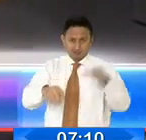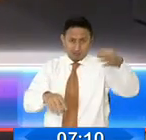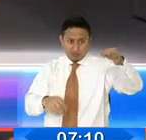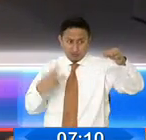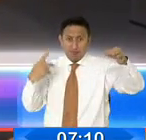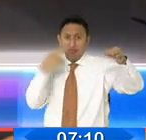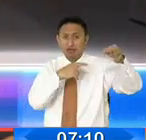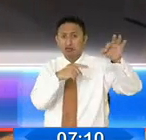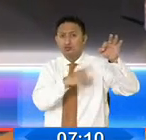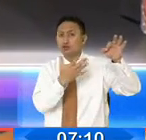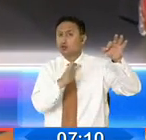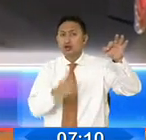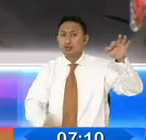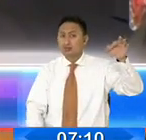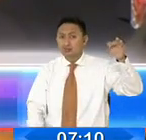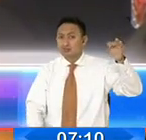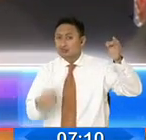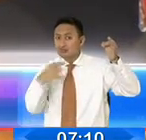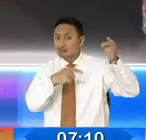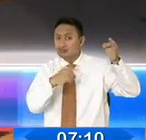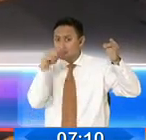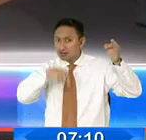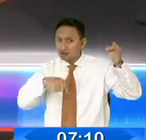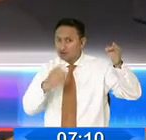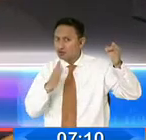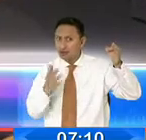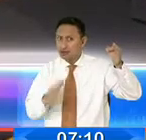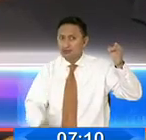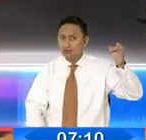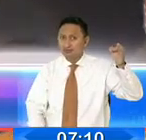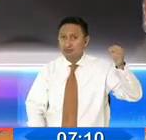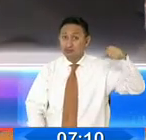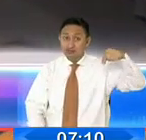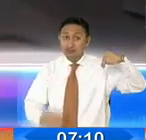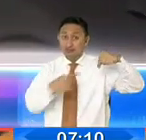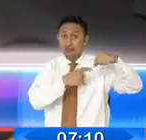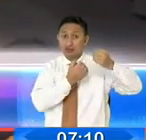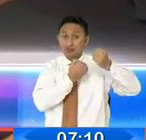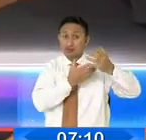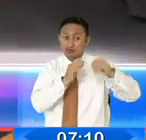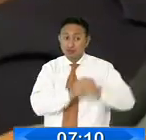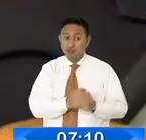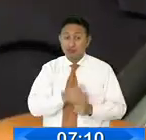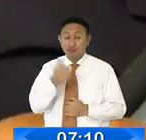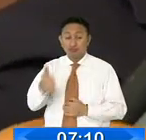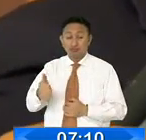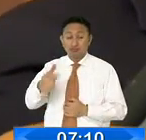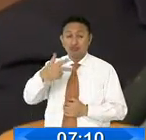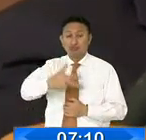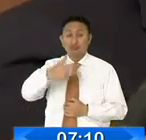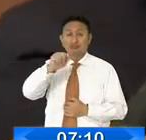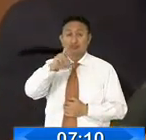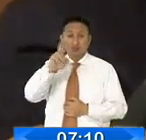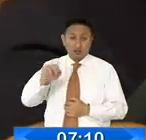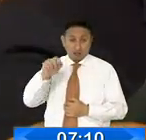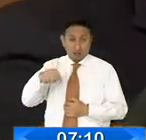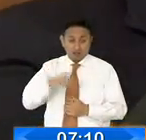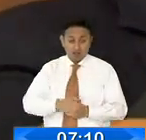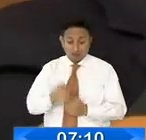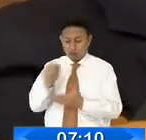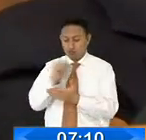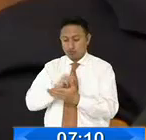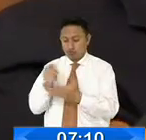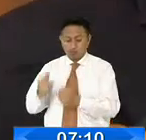eso no existe, ese informe no es del Decevale, ese informe es hecho por el señor Chérez, que se lo da al señor